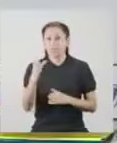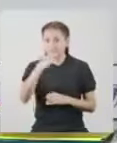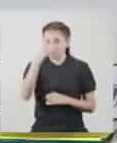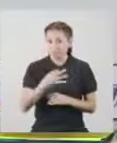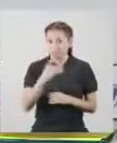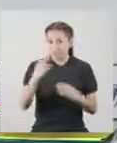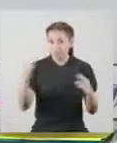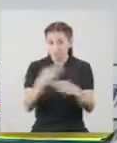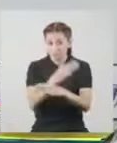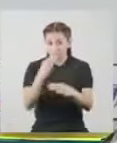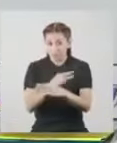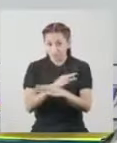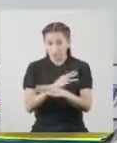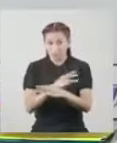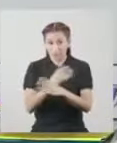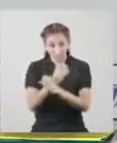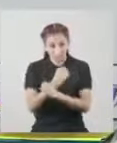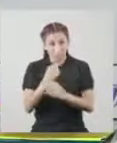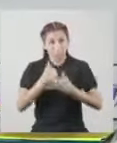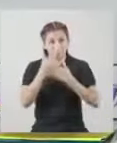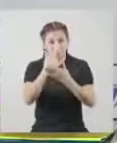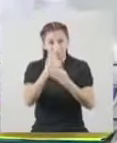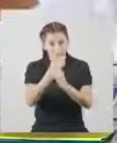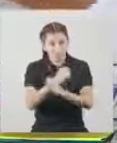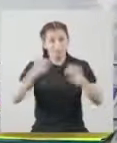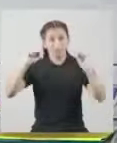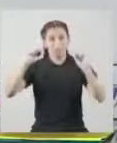¿En serio la matemática salvará la situación?